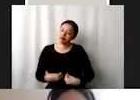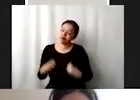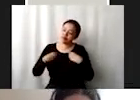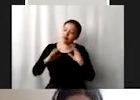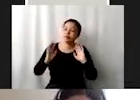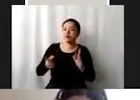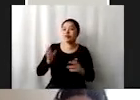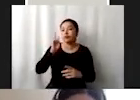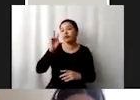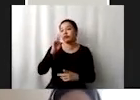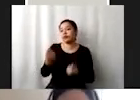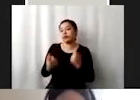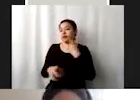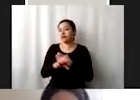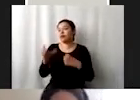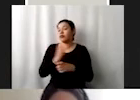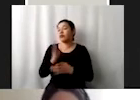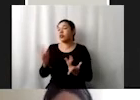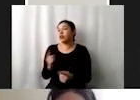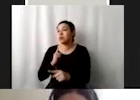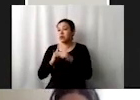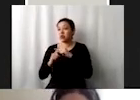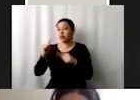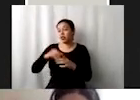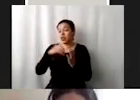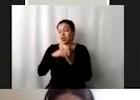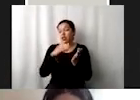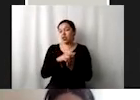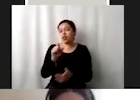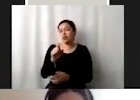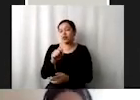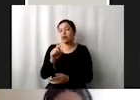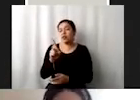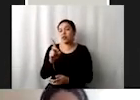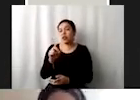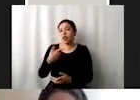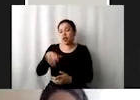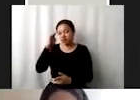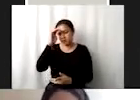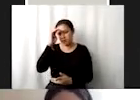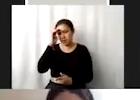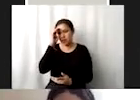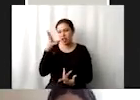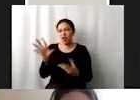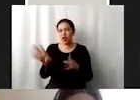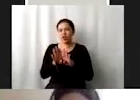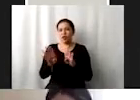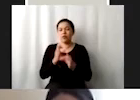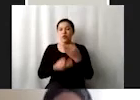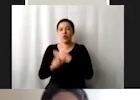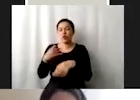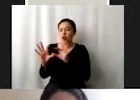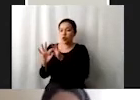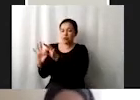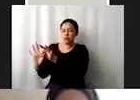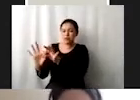los aspectos positivos que tiene la agenda es que trató de pensar un poco en toda la interrelación en todas